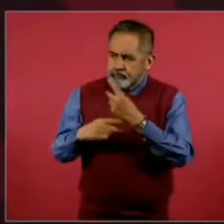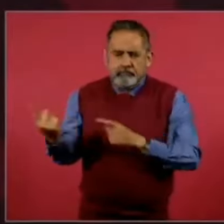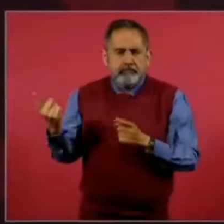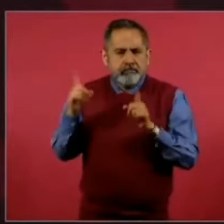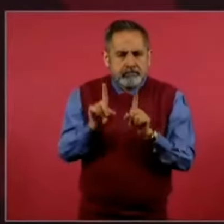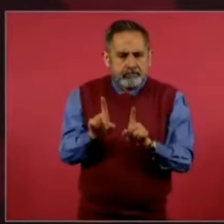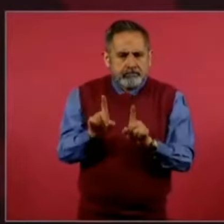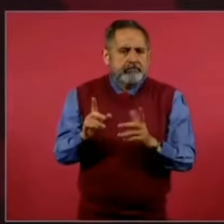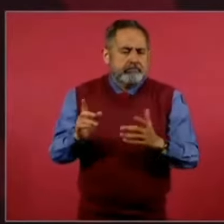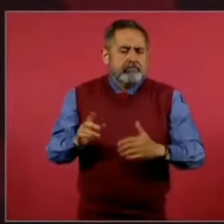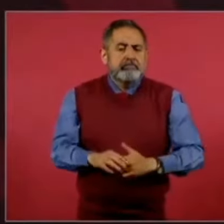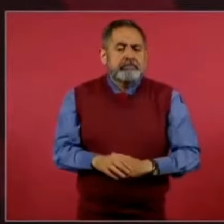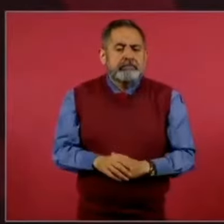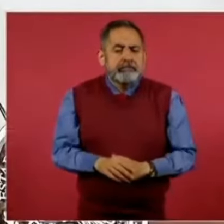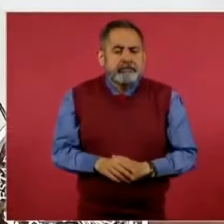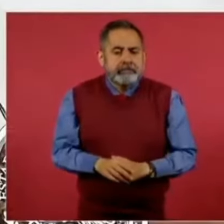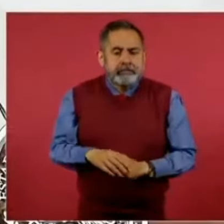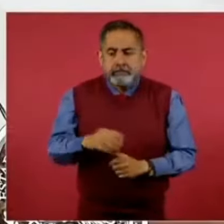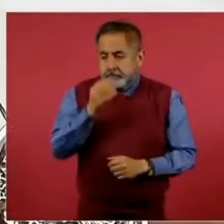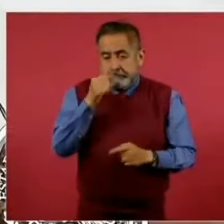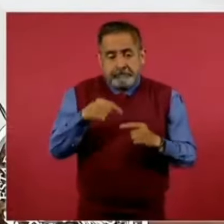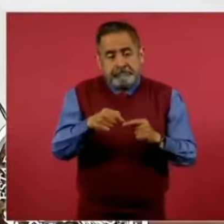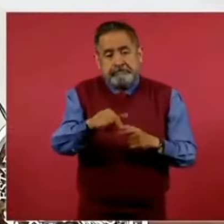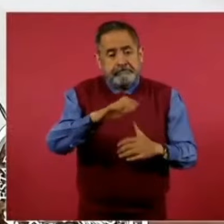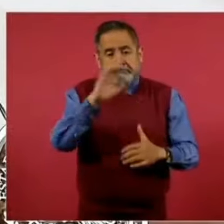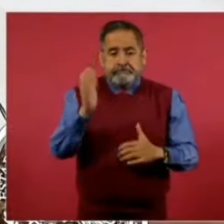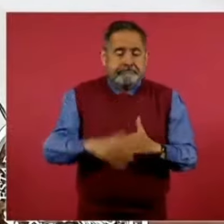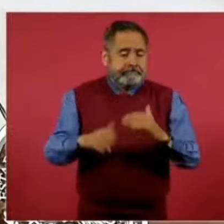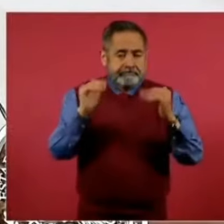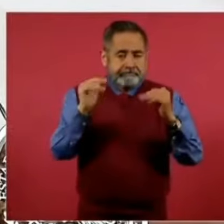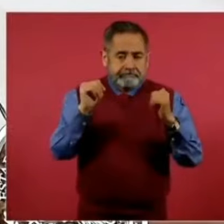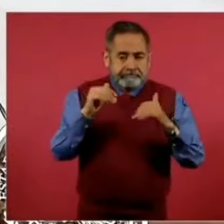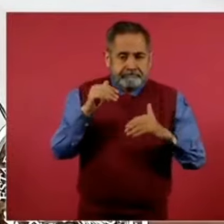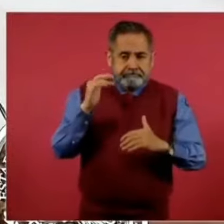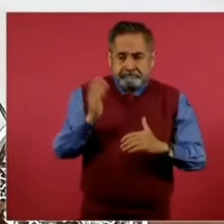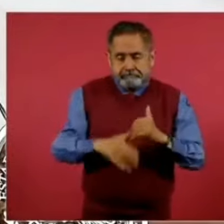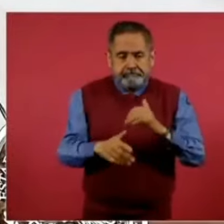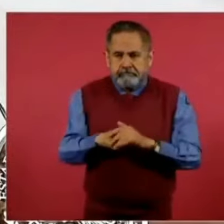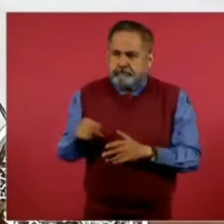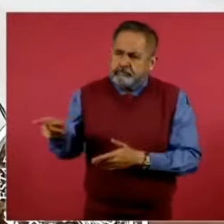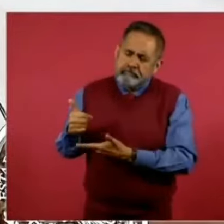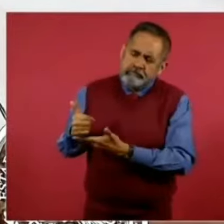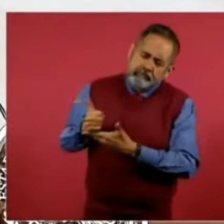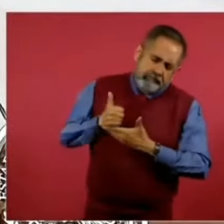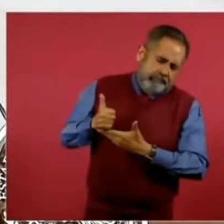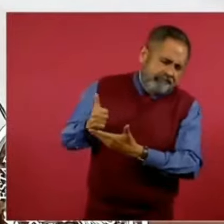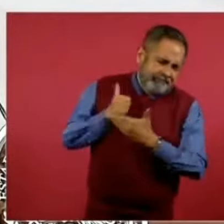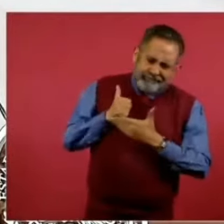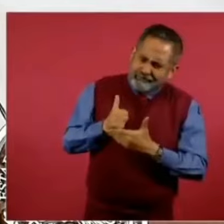porque pues ya nos vamos y ella me ha ayudado mucho,